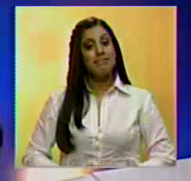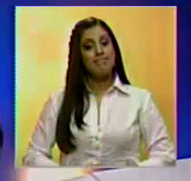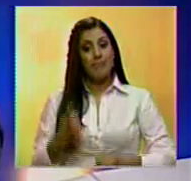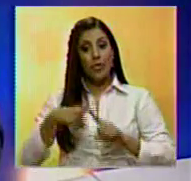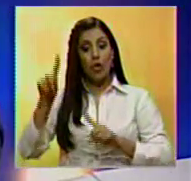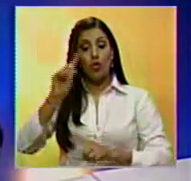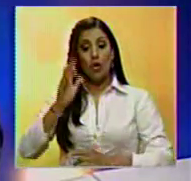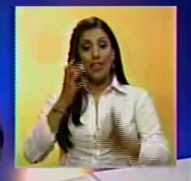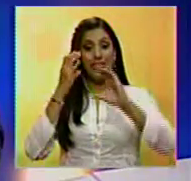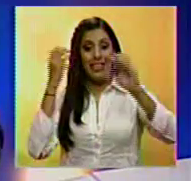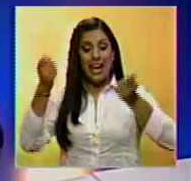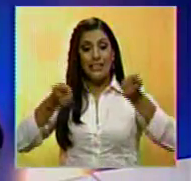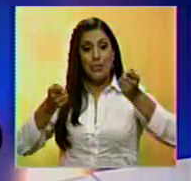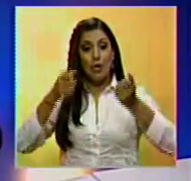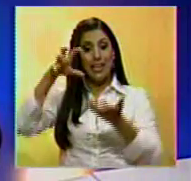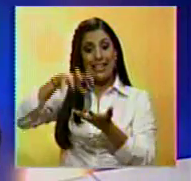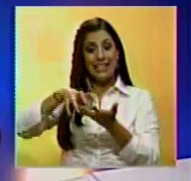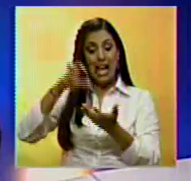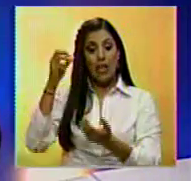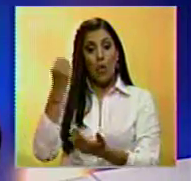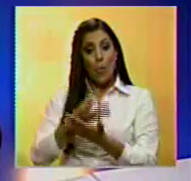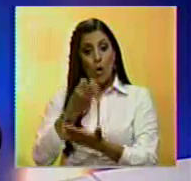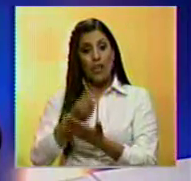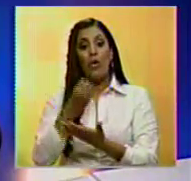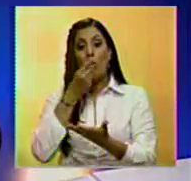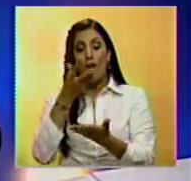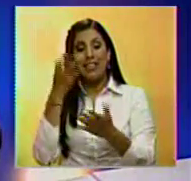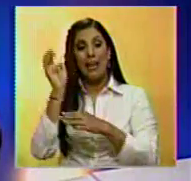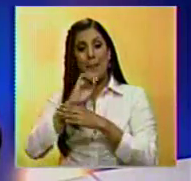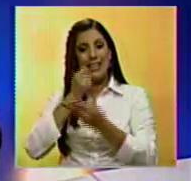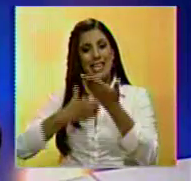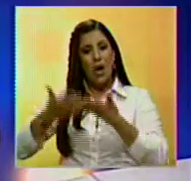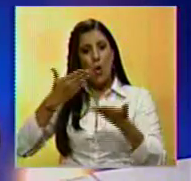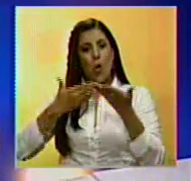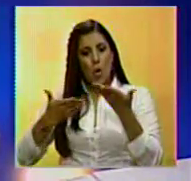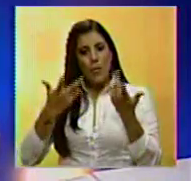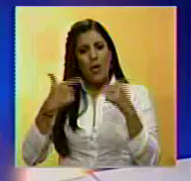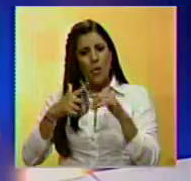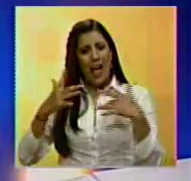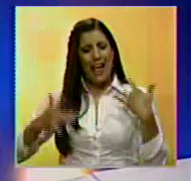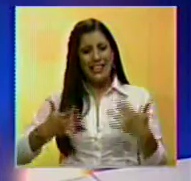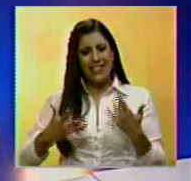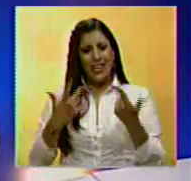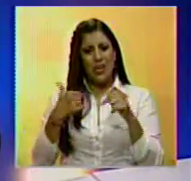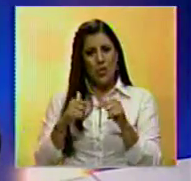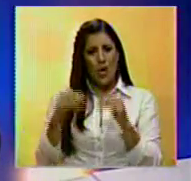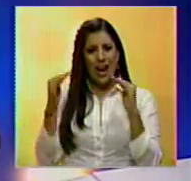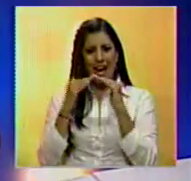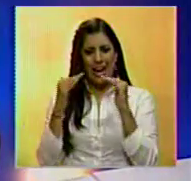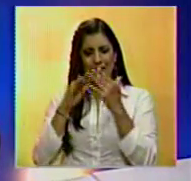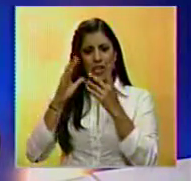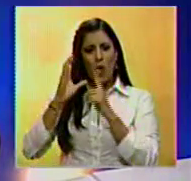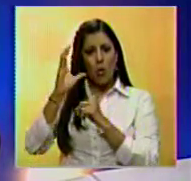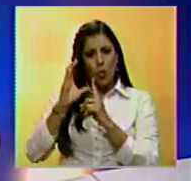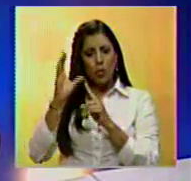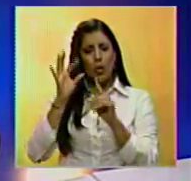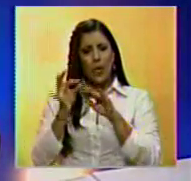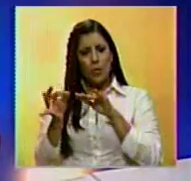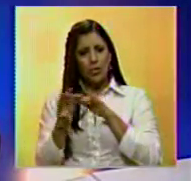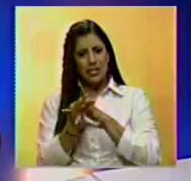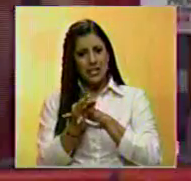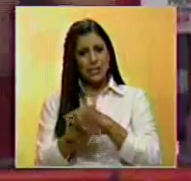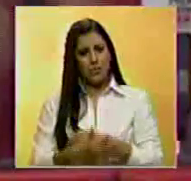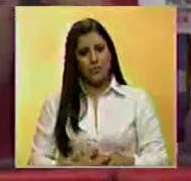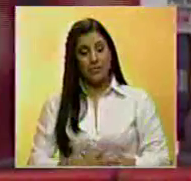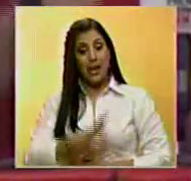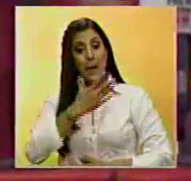Transportistas del Estado Monagas respaldan el decreto de emergencia económica en una actividad realizada en la Casa de la Cultura del municipio Caribe.